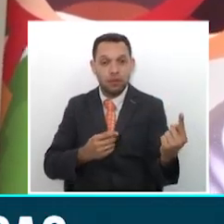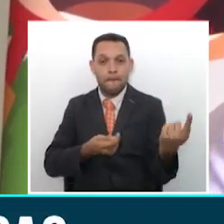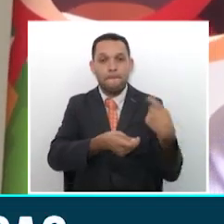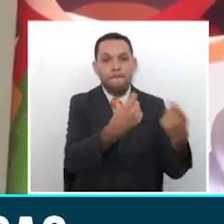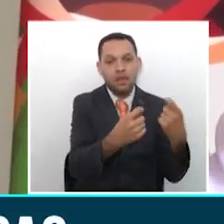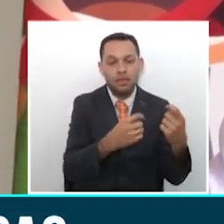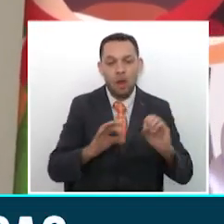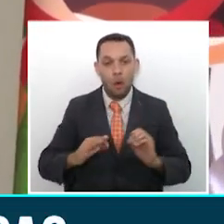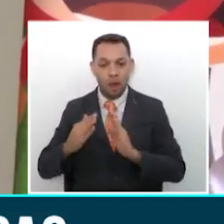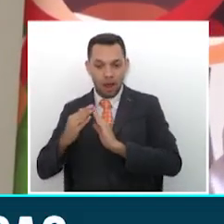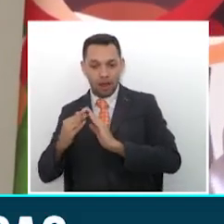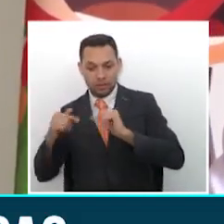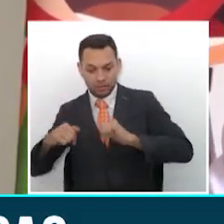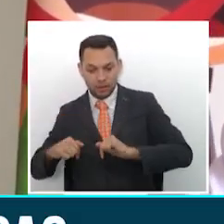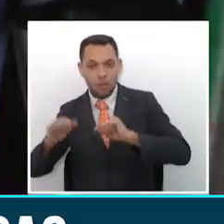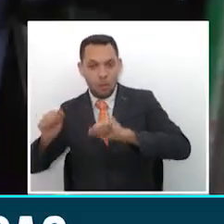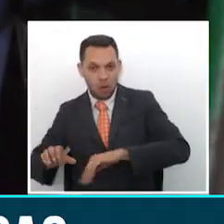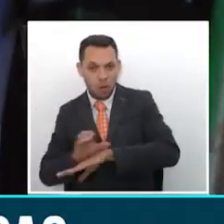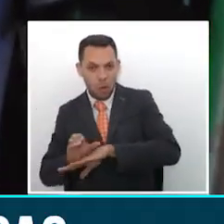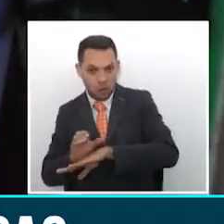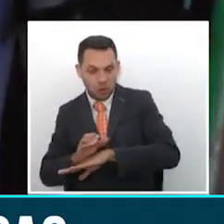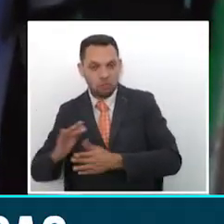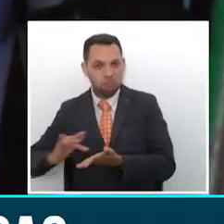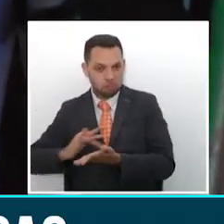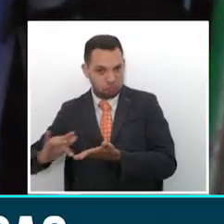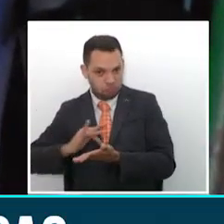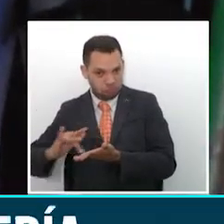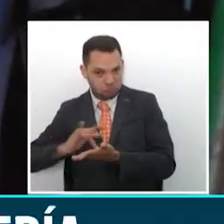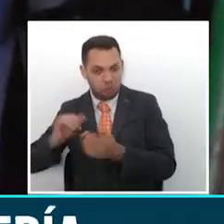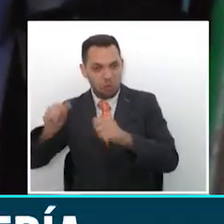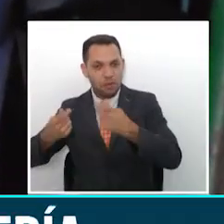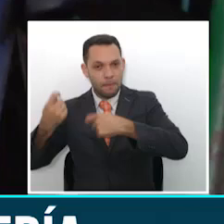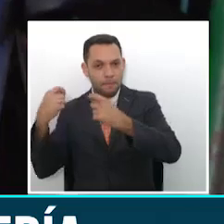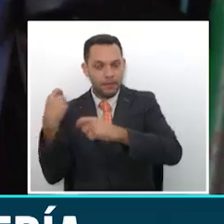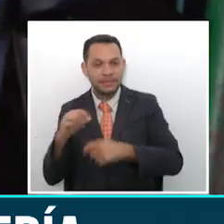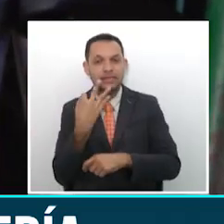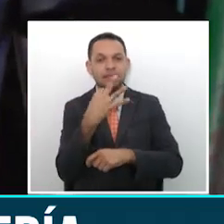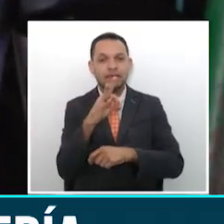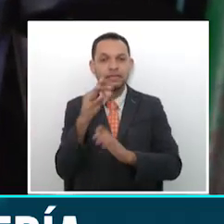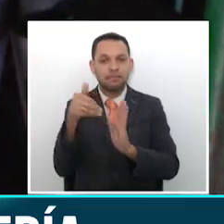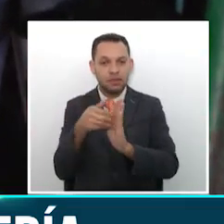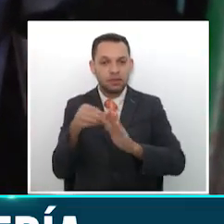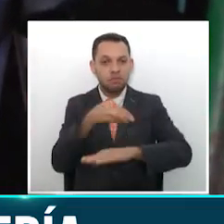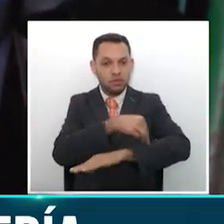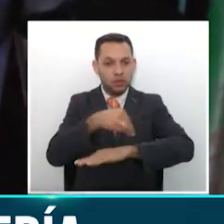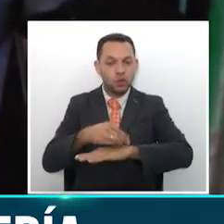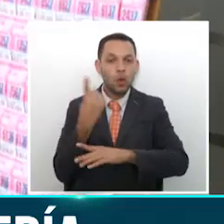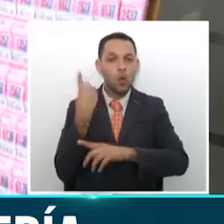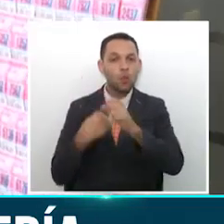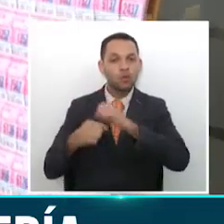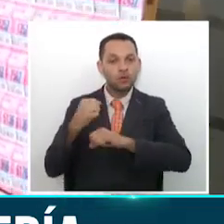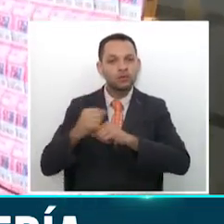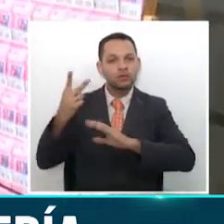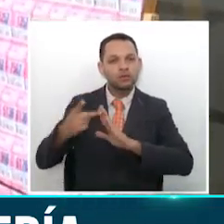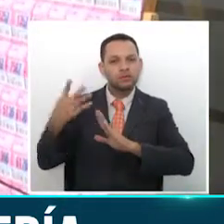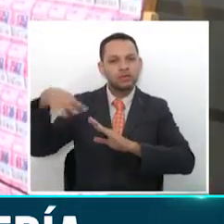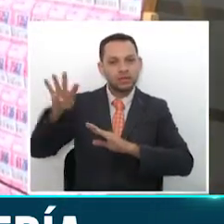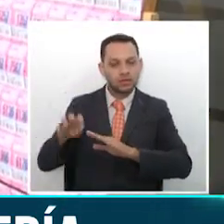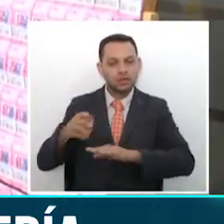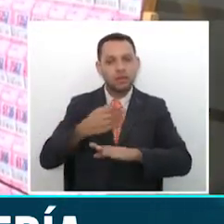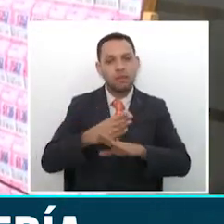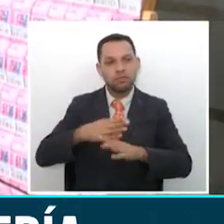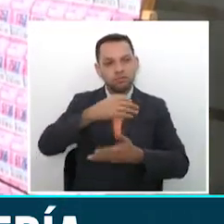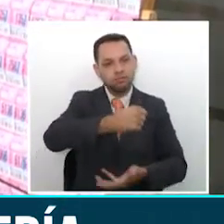donde habitan, desde sus mismas casas. Más de 13 mil millones de pesos fueron transferidos durante 2019 al sector de la salud del